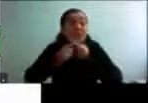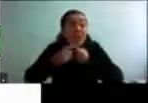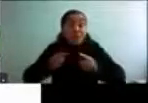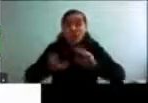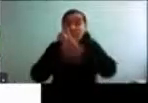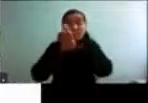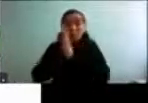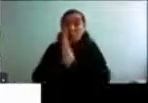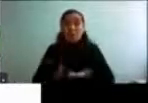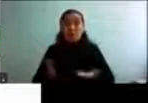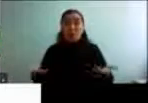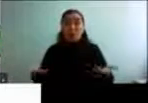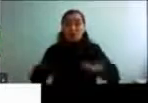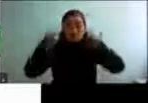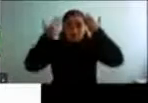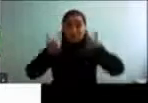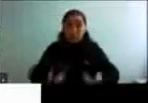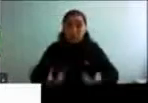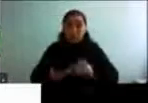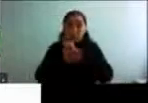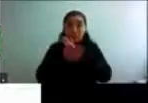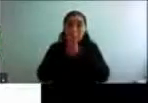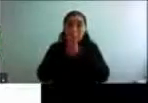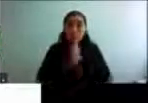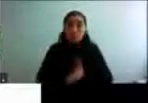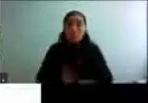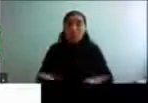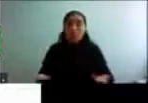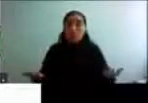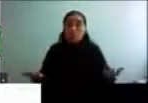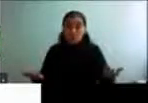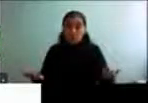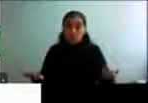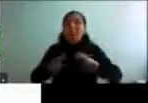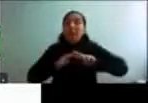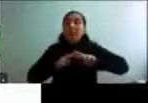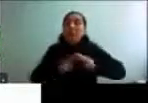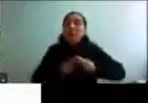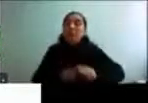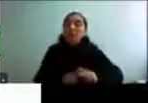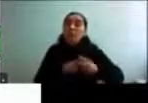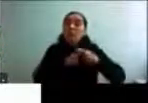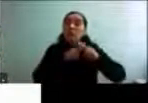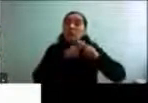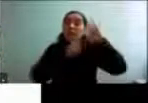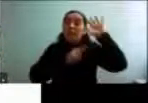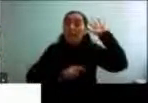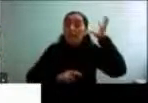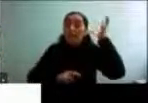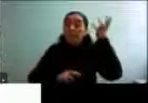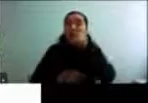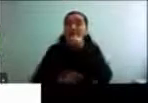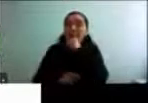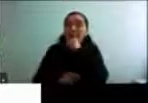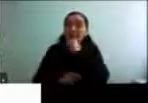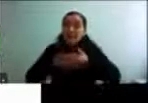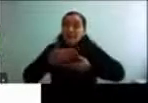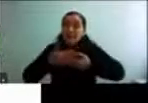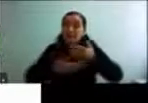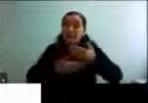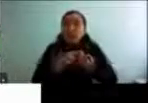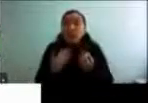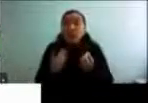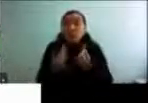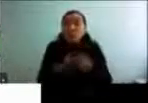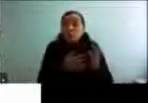diferentes en todo, ¿no? Porque hemos construido nuestra madurez y nuestro envejecimiento. Y por lo tanto,